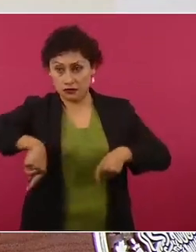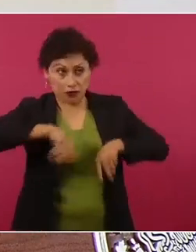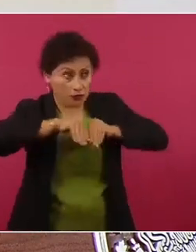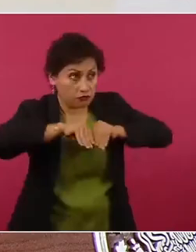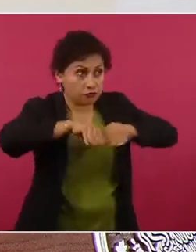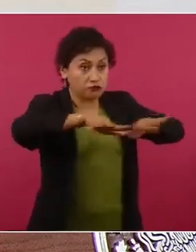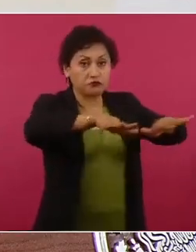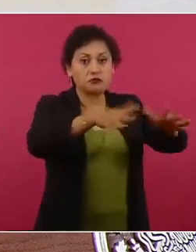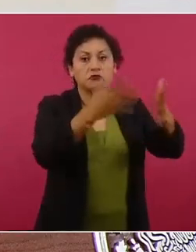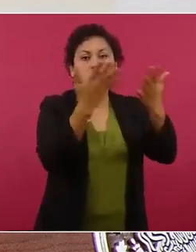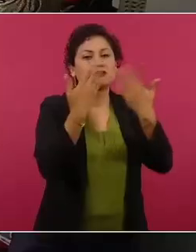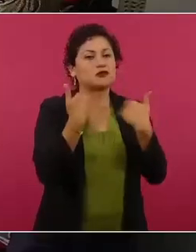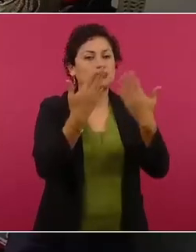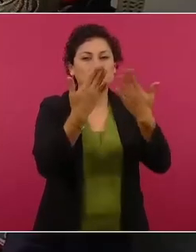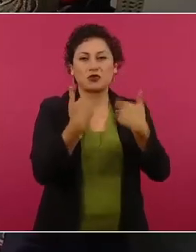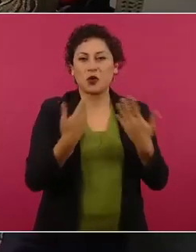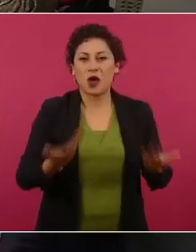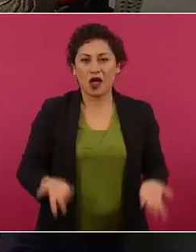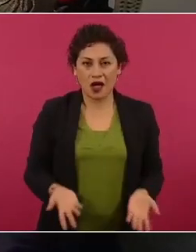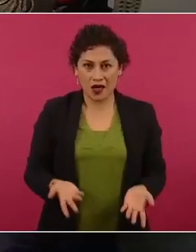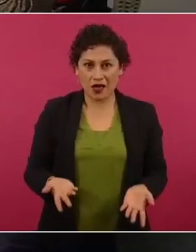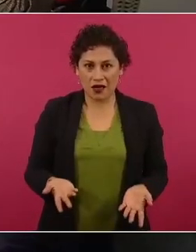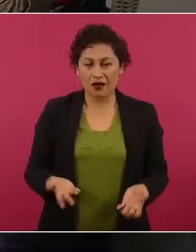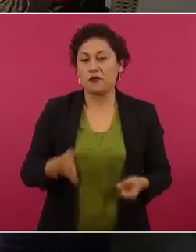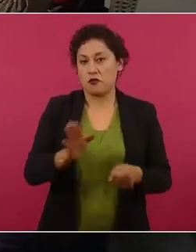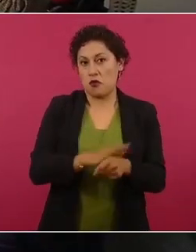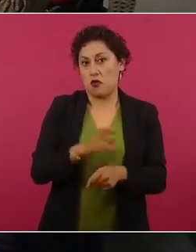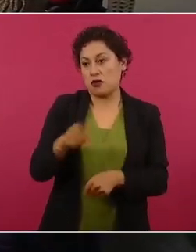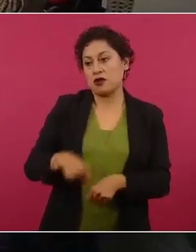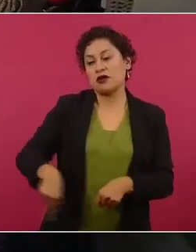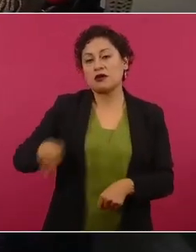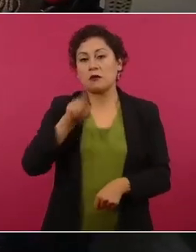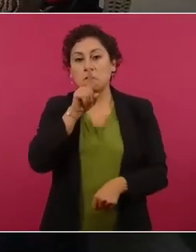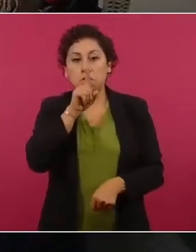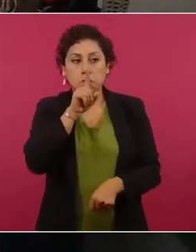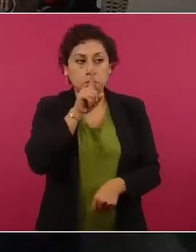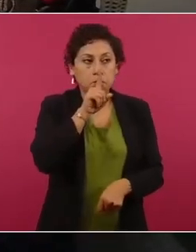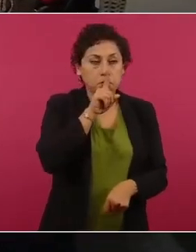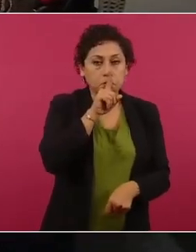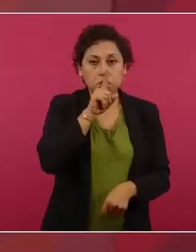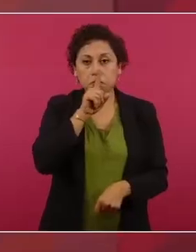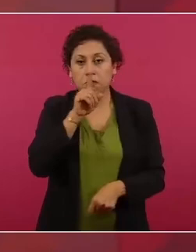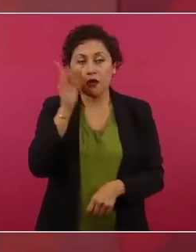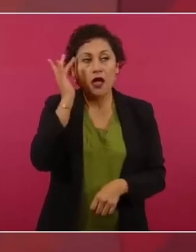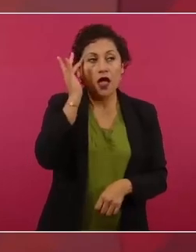Entonces, en el anonimato vayan a hacer cualquier cosa,